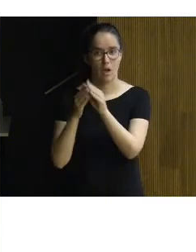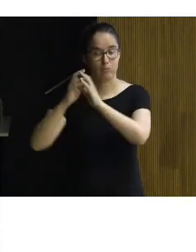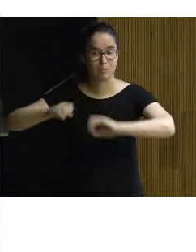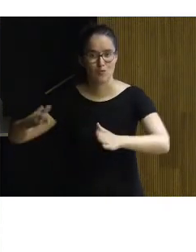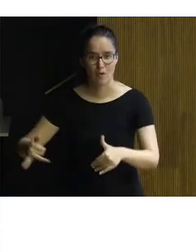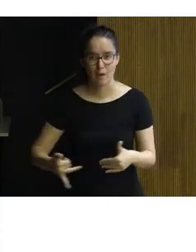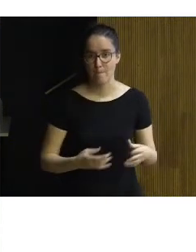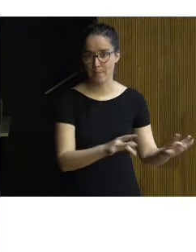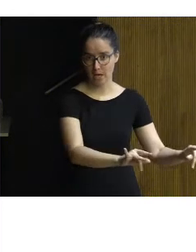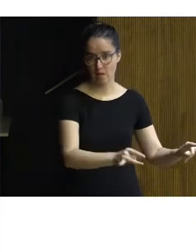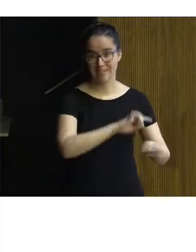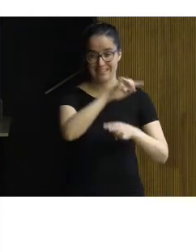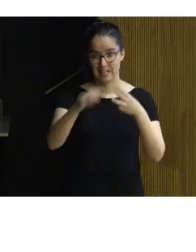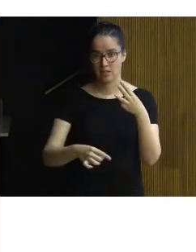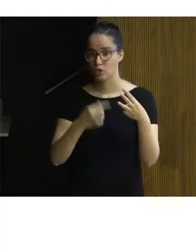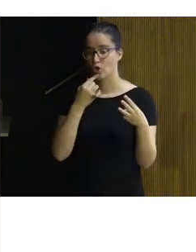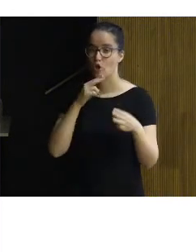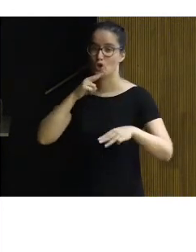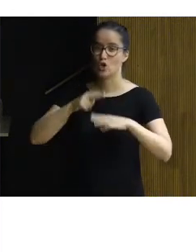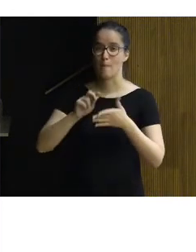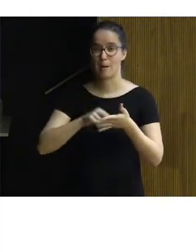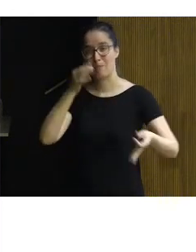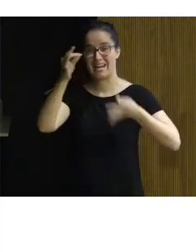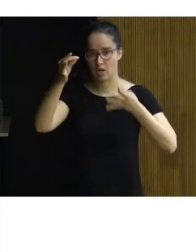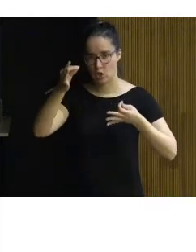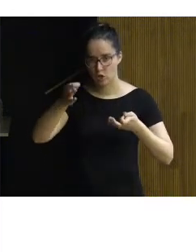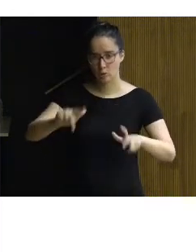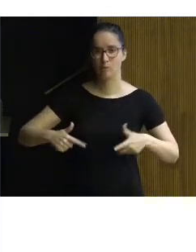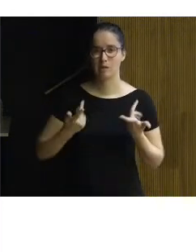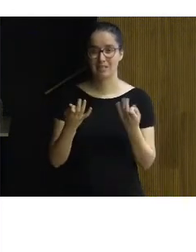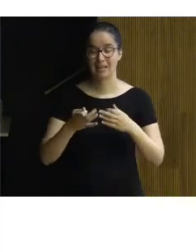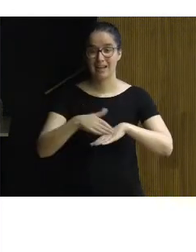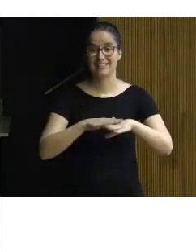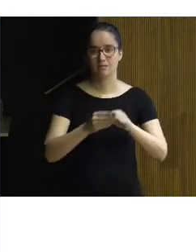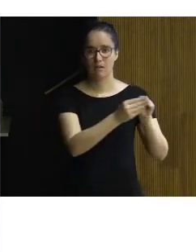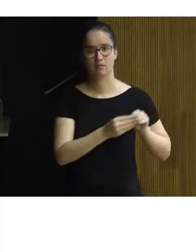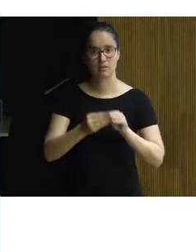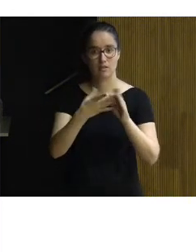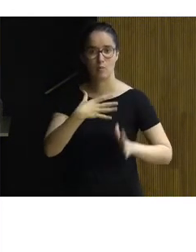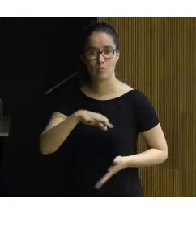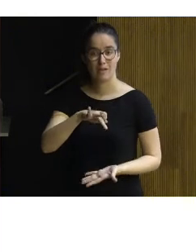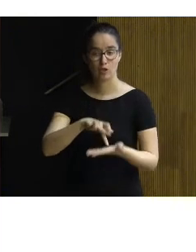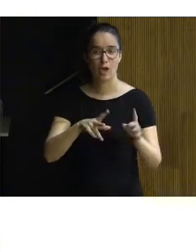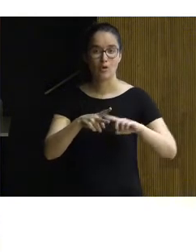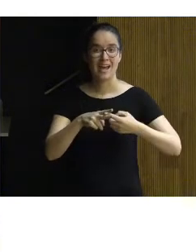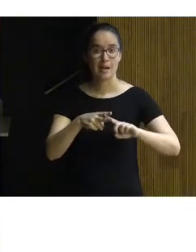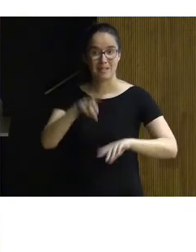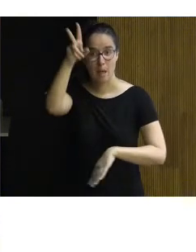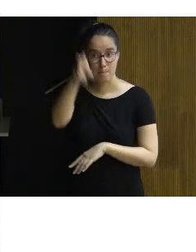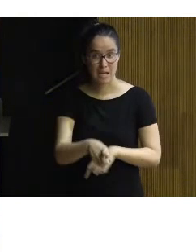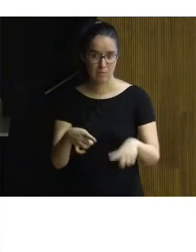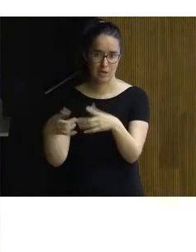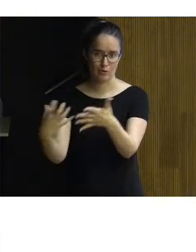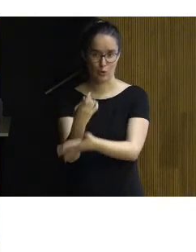Estos tres puntos es lo que yo llamo rigor y es lo que nos permite que este estándar pueda ser una herramienta útil a